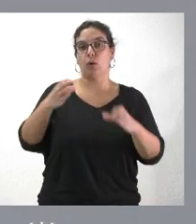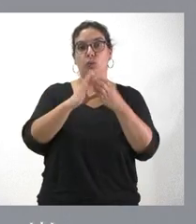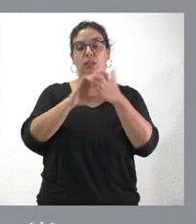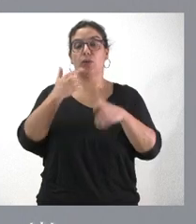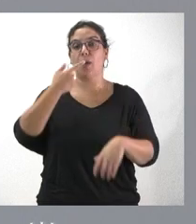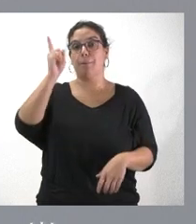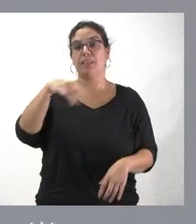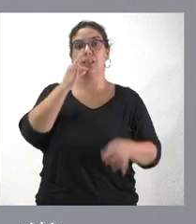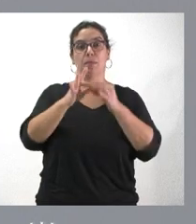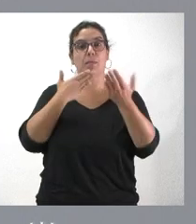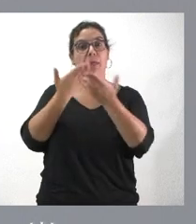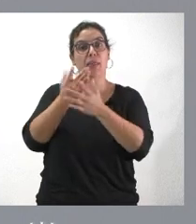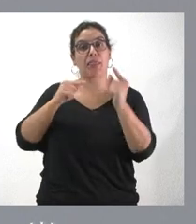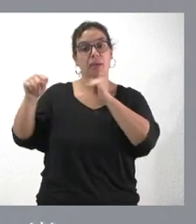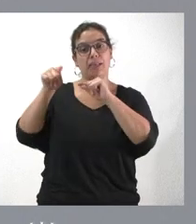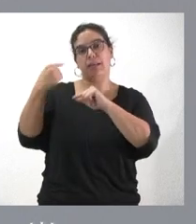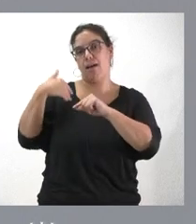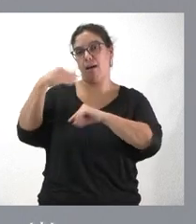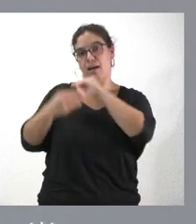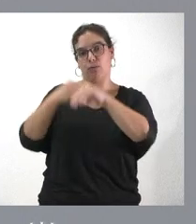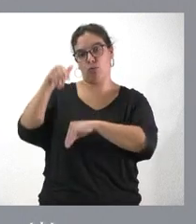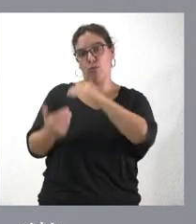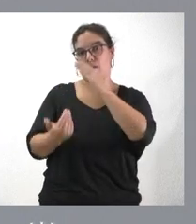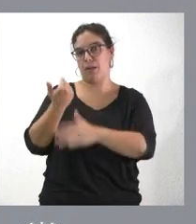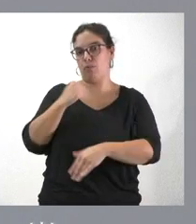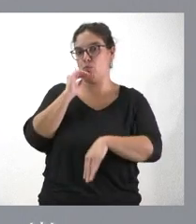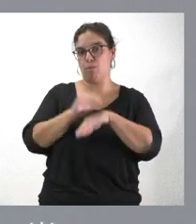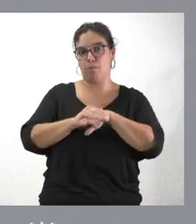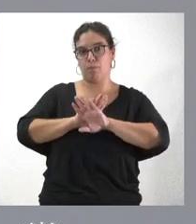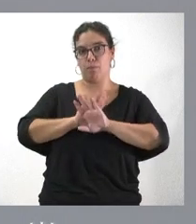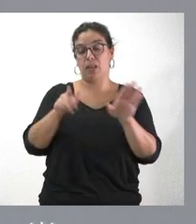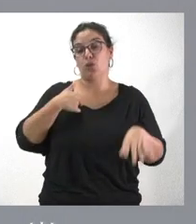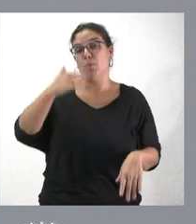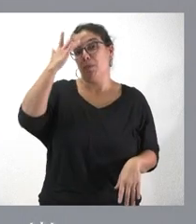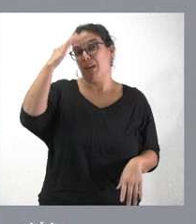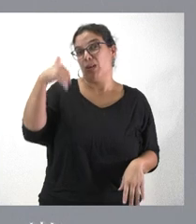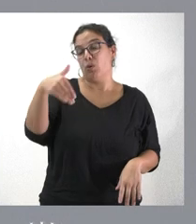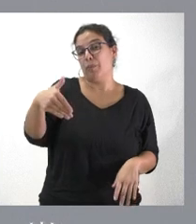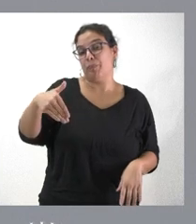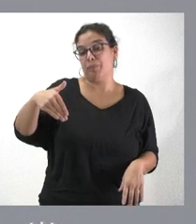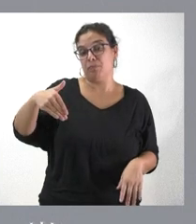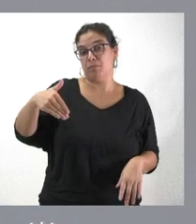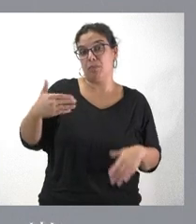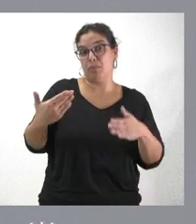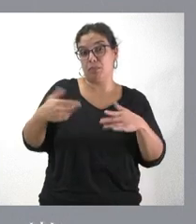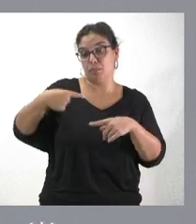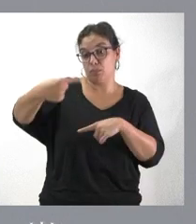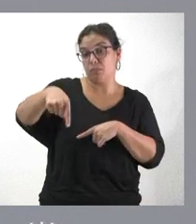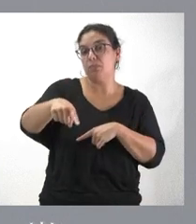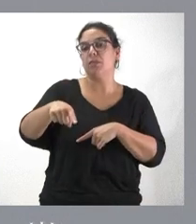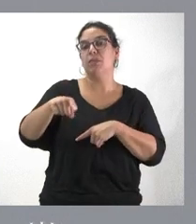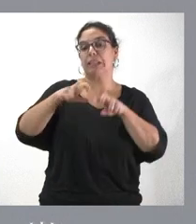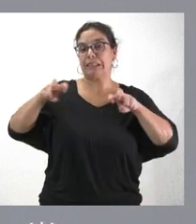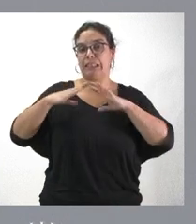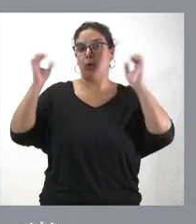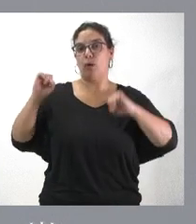solicitaría el debate y eso es lo que se ha hecho en la mañana de hoy, cumplir esa palabra. Yo supongo que será en los próximos días cuando las Cortes de Castilla y León fijen fecha